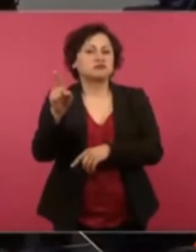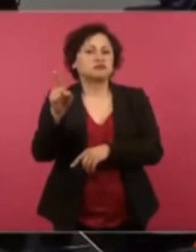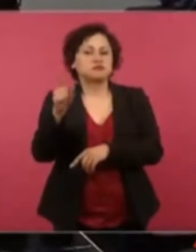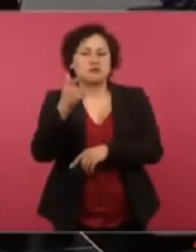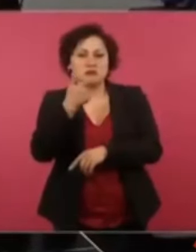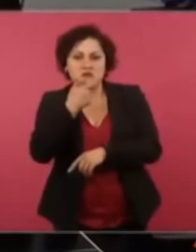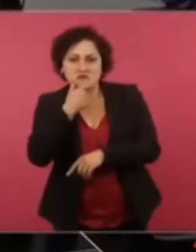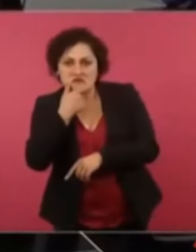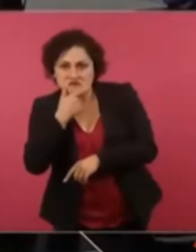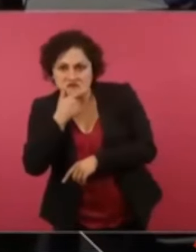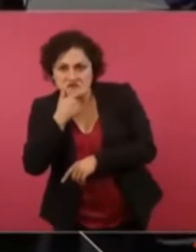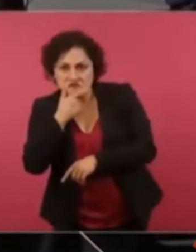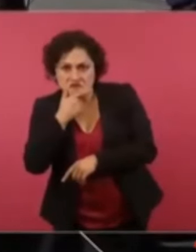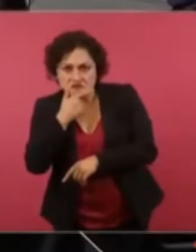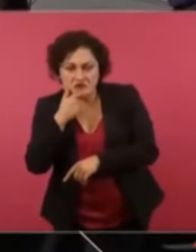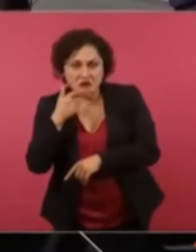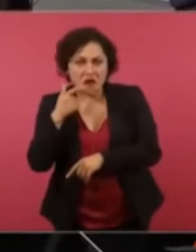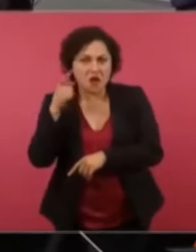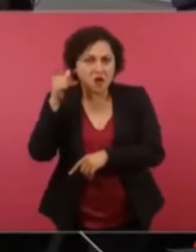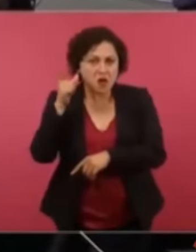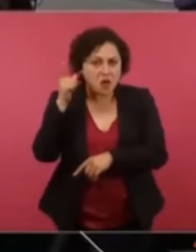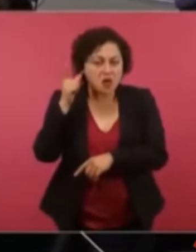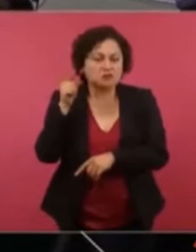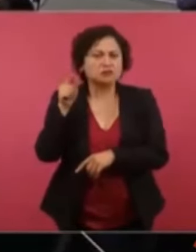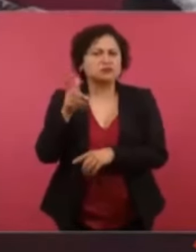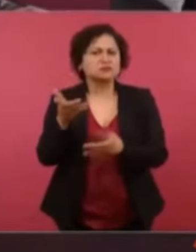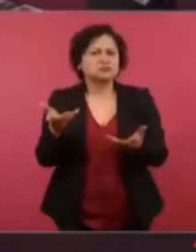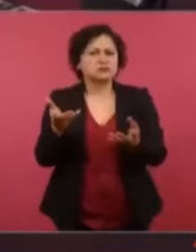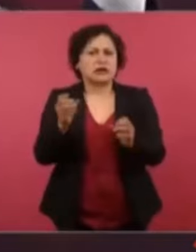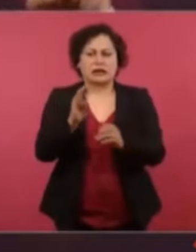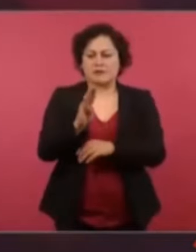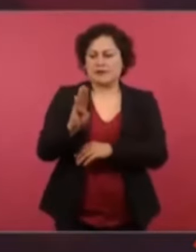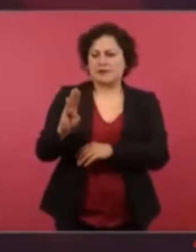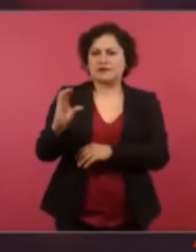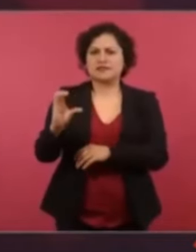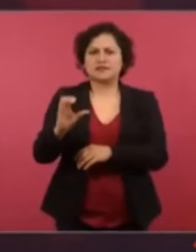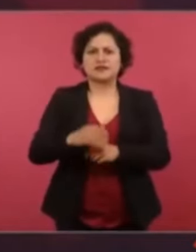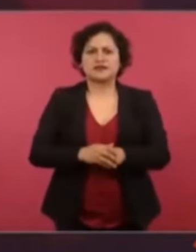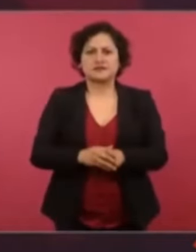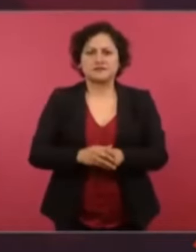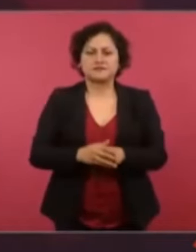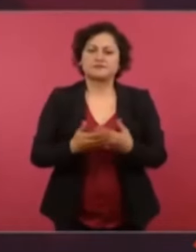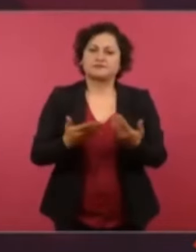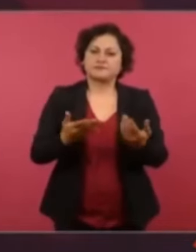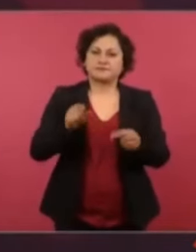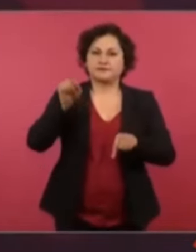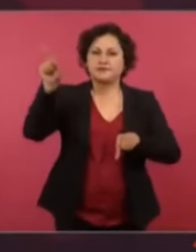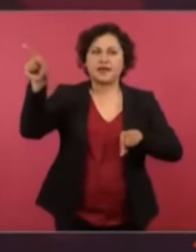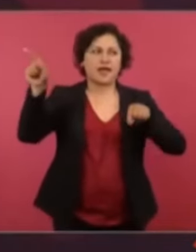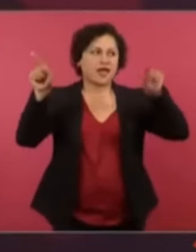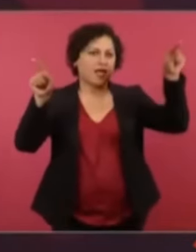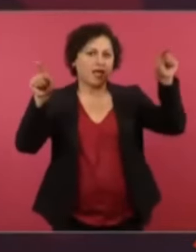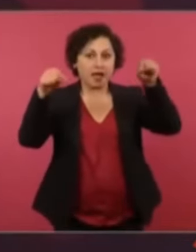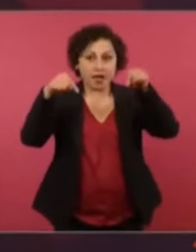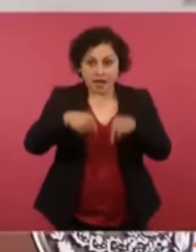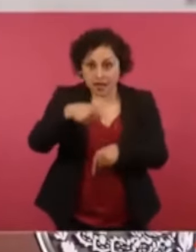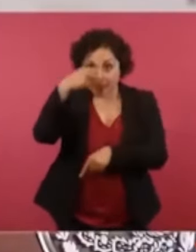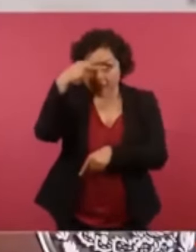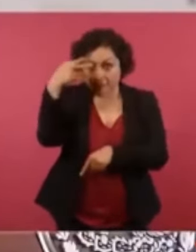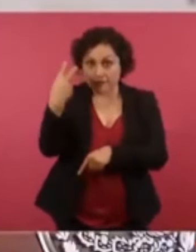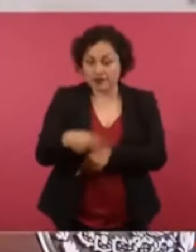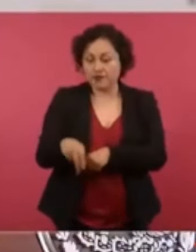Y aquí, Aristegui y la periodista